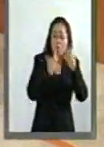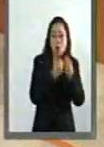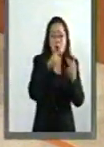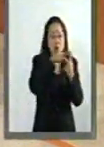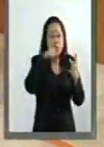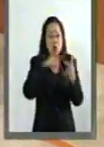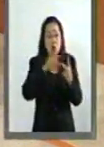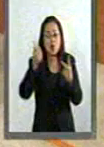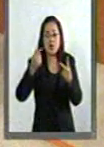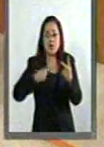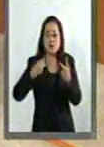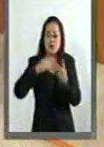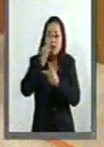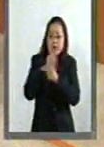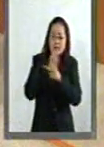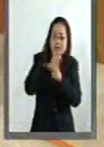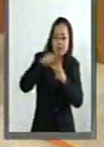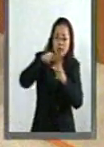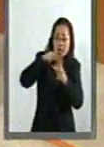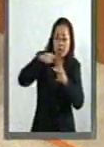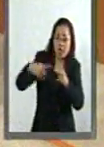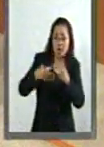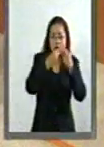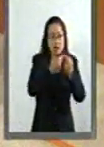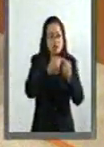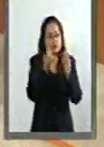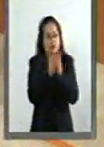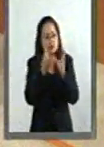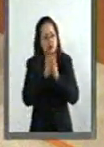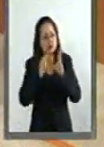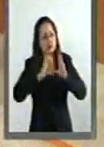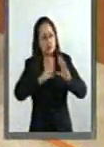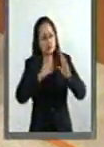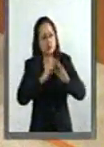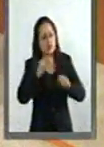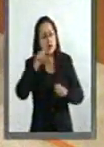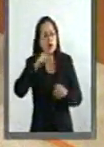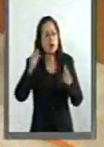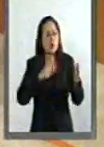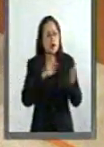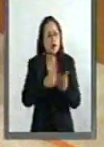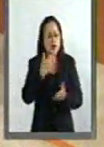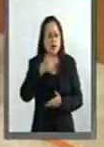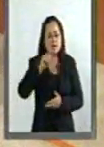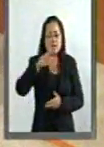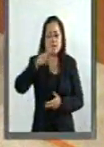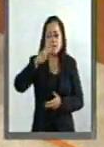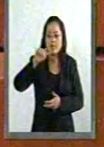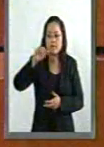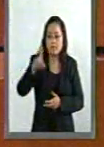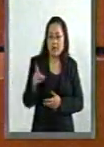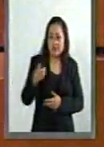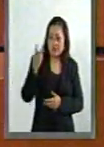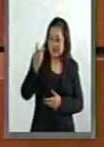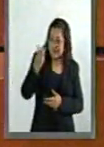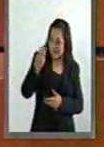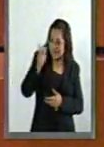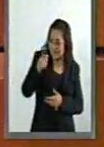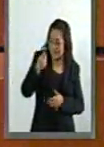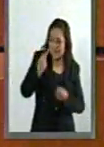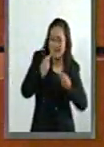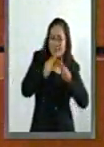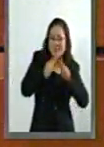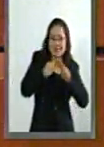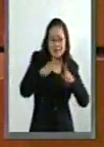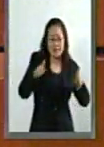un investigador en celebrar, dar cátedra en Harvard, pues hay que aclarar que eso es muy distinto,